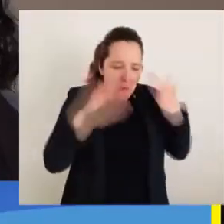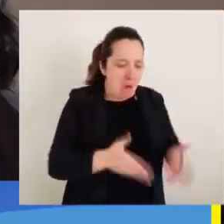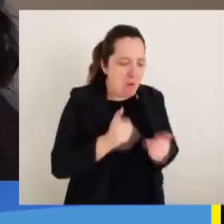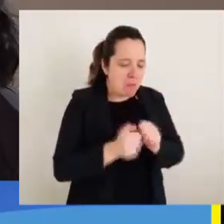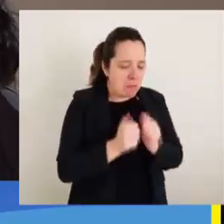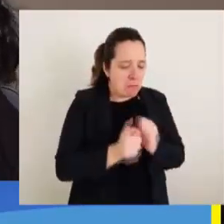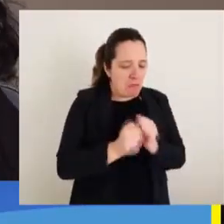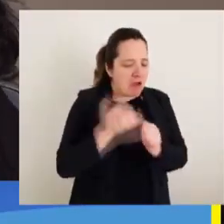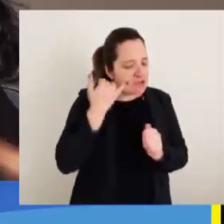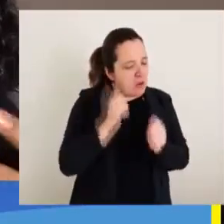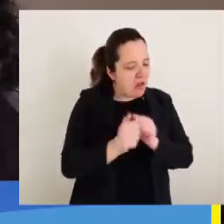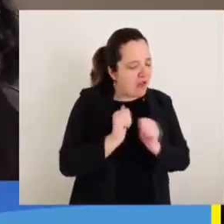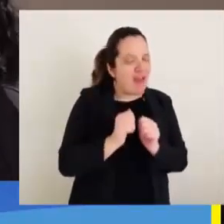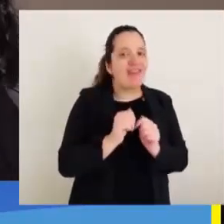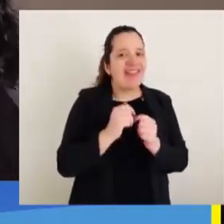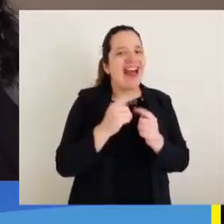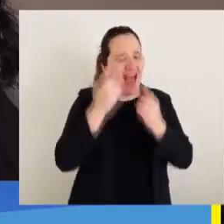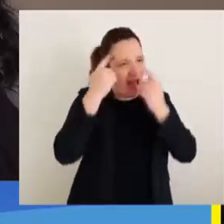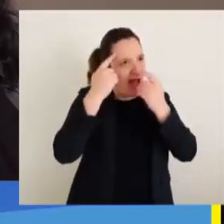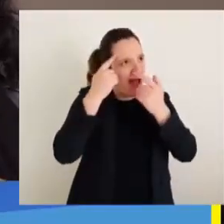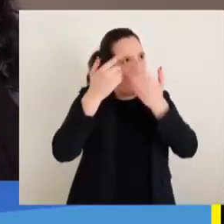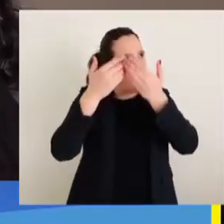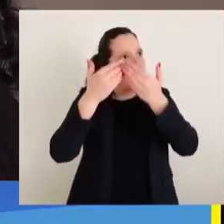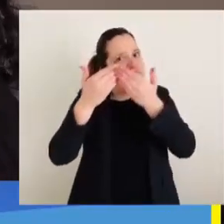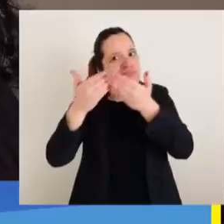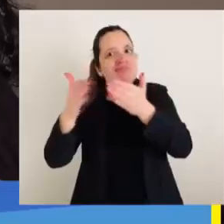entonces les abre otras puertas a los niños,